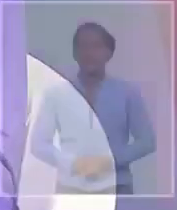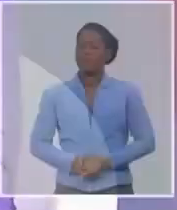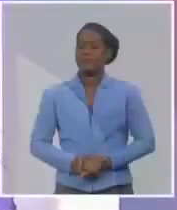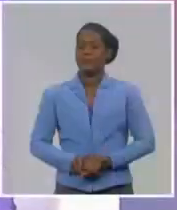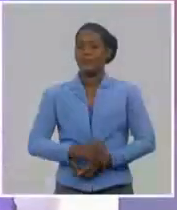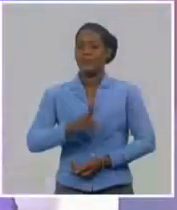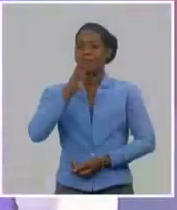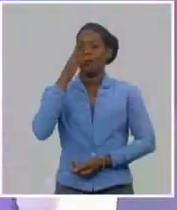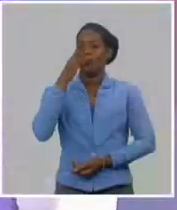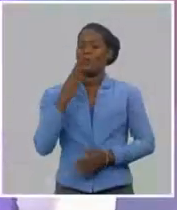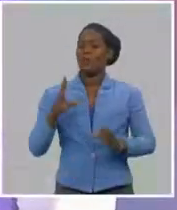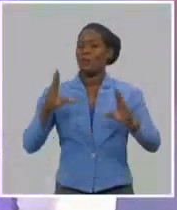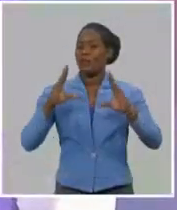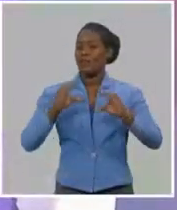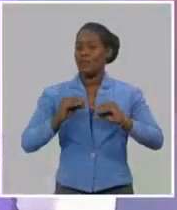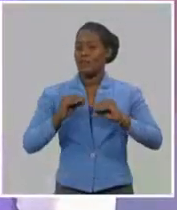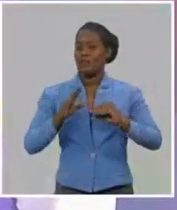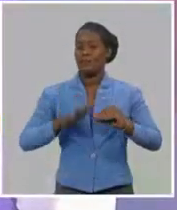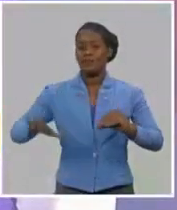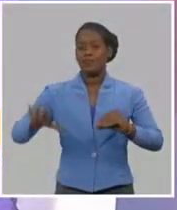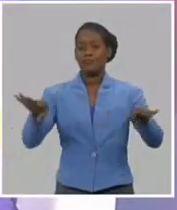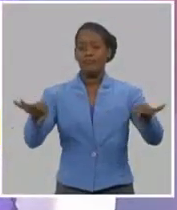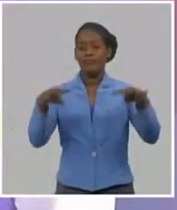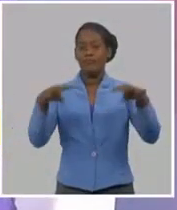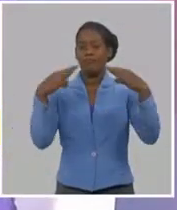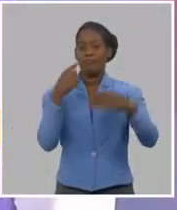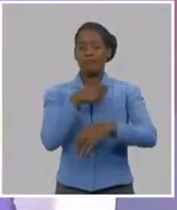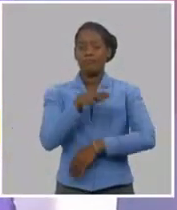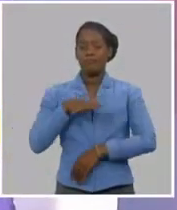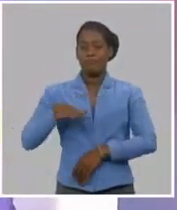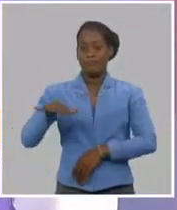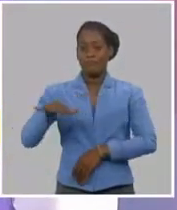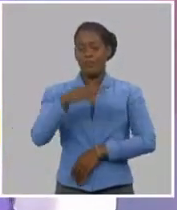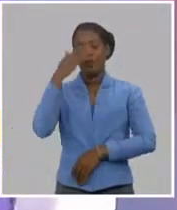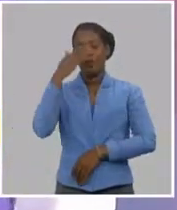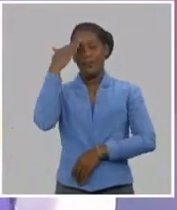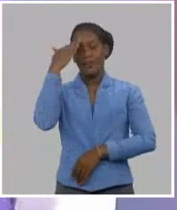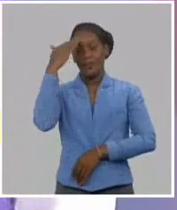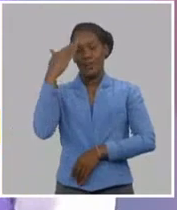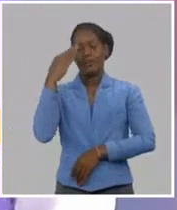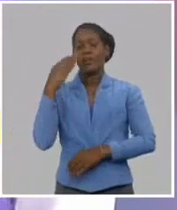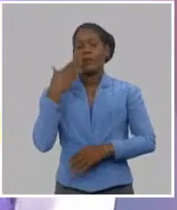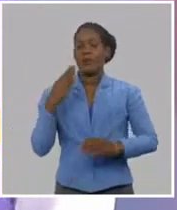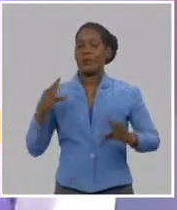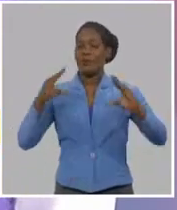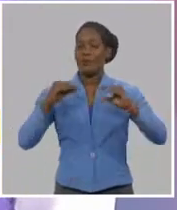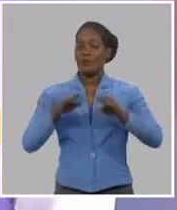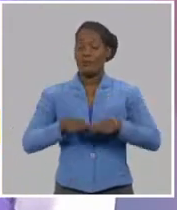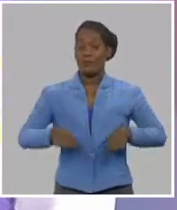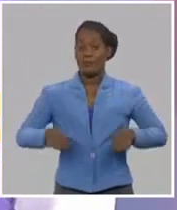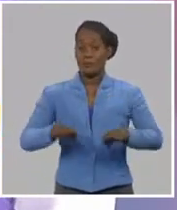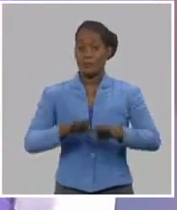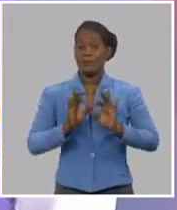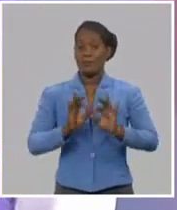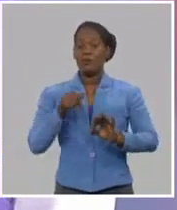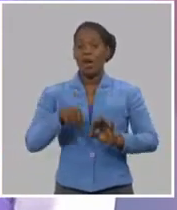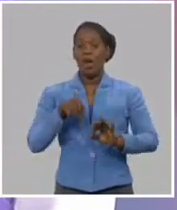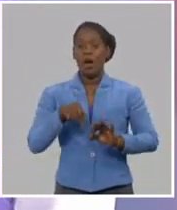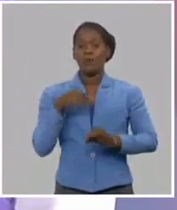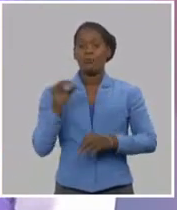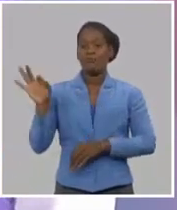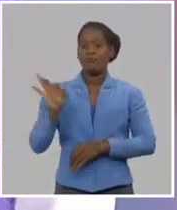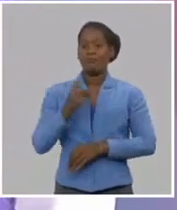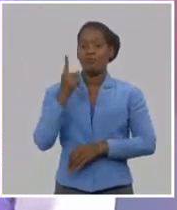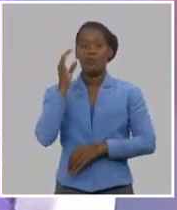Sí, muy buenas noches, Randy, para ti, para los amigos televidentes y revivientes que nos acompañan a esta hora de la Mesa Redonda. Y sí, como bien decías, tenemos a una joven